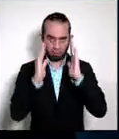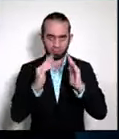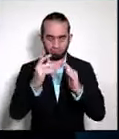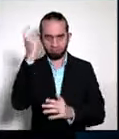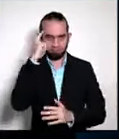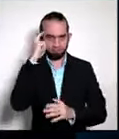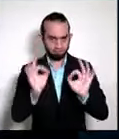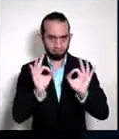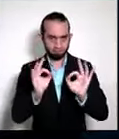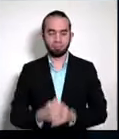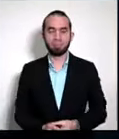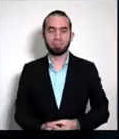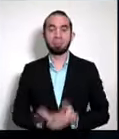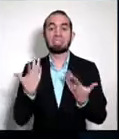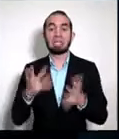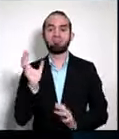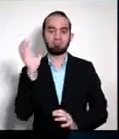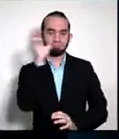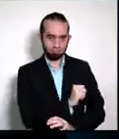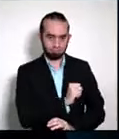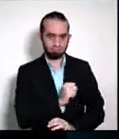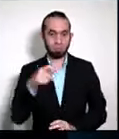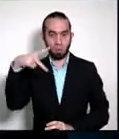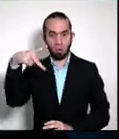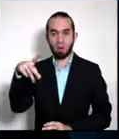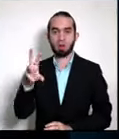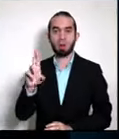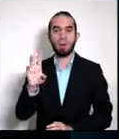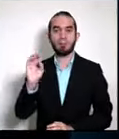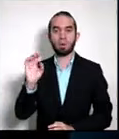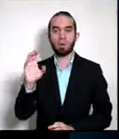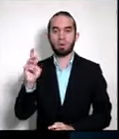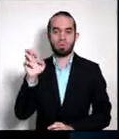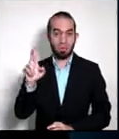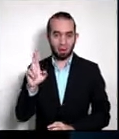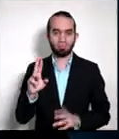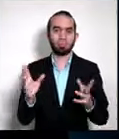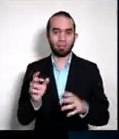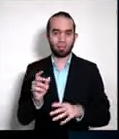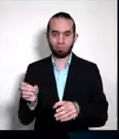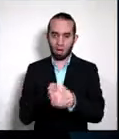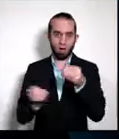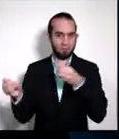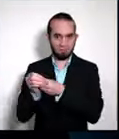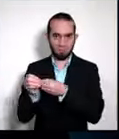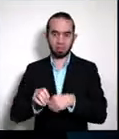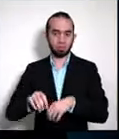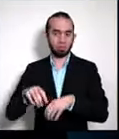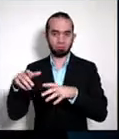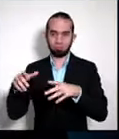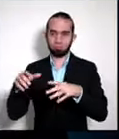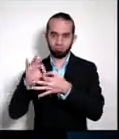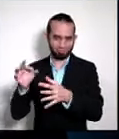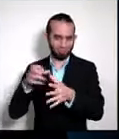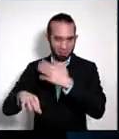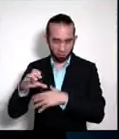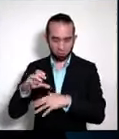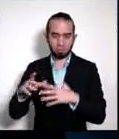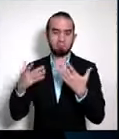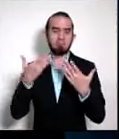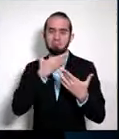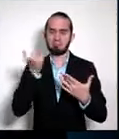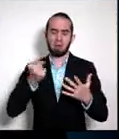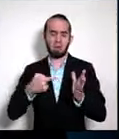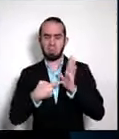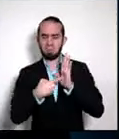y hemos identificado que ProComer es la agencia que está mejor posicionada por nuevamente